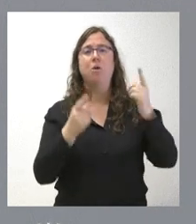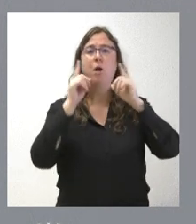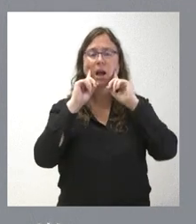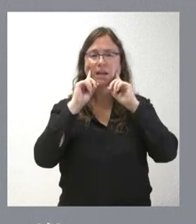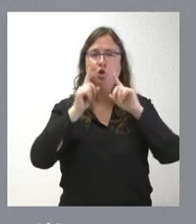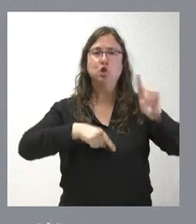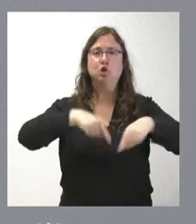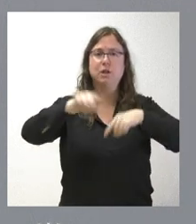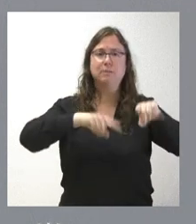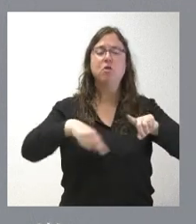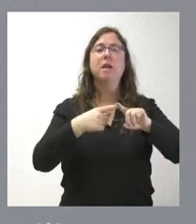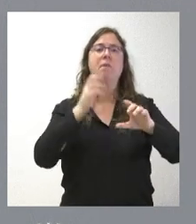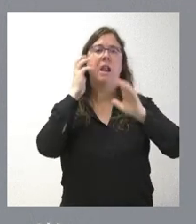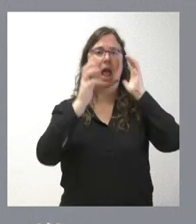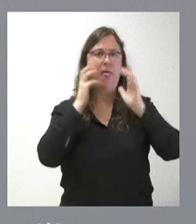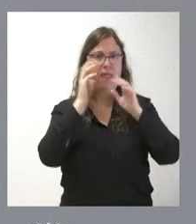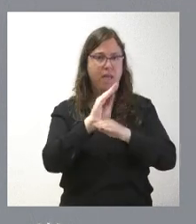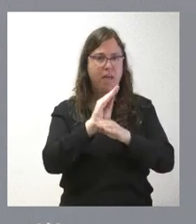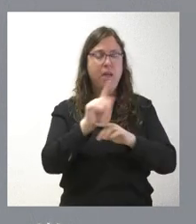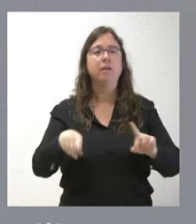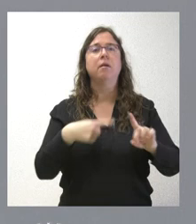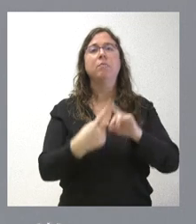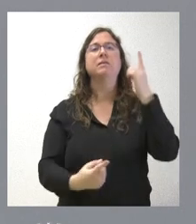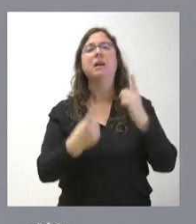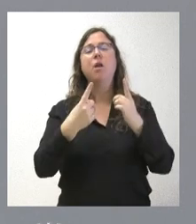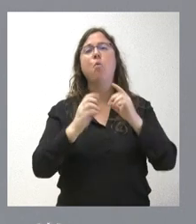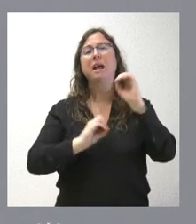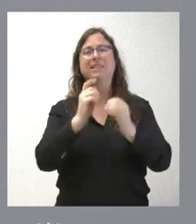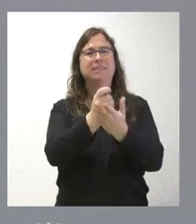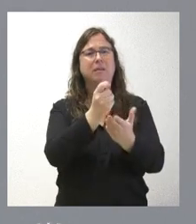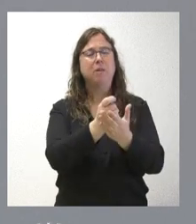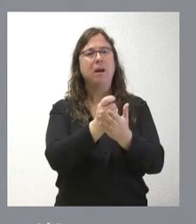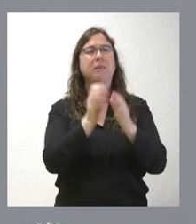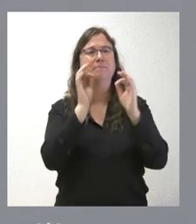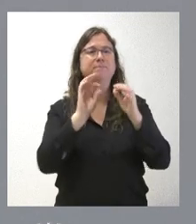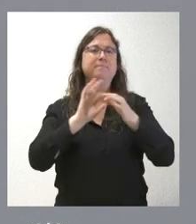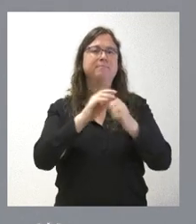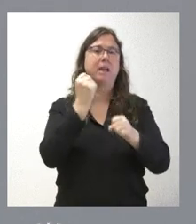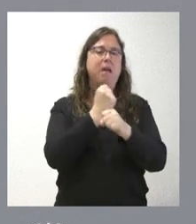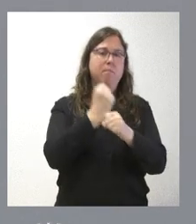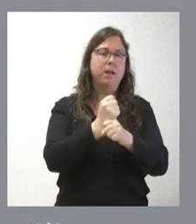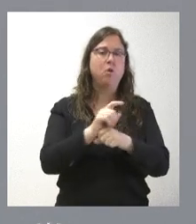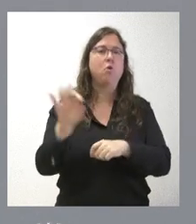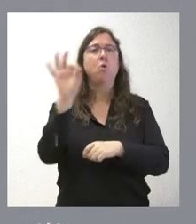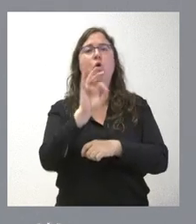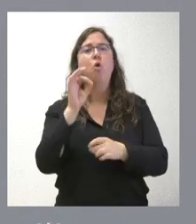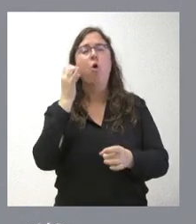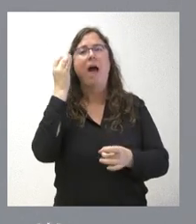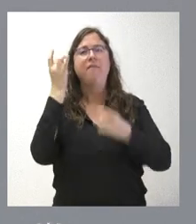y en el caso de la ganadería y hemos eliminado algunas tasas correspondientes al ámbito del empleo o al ámbito de actividades